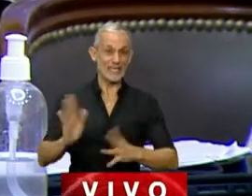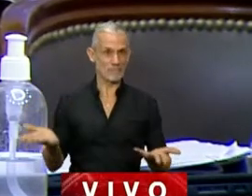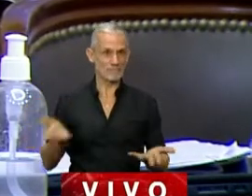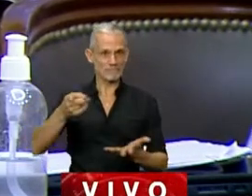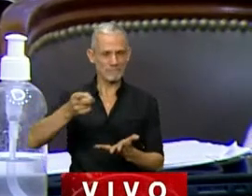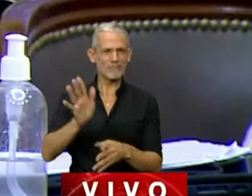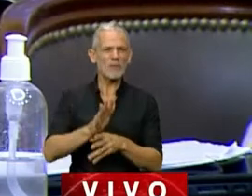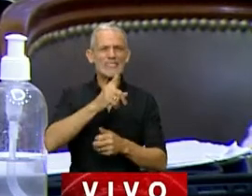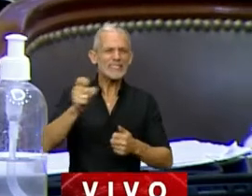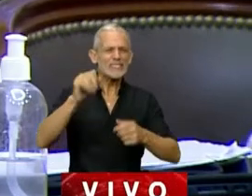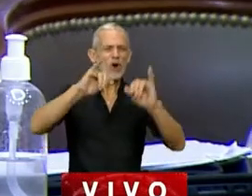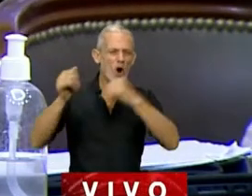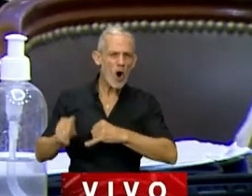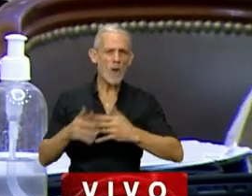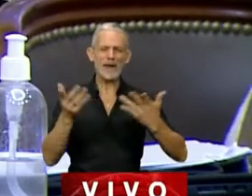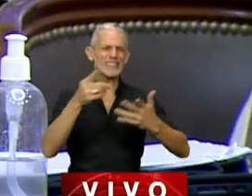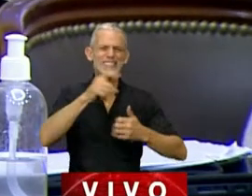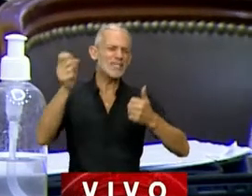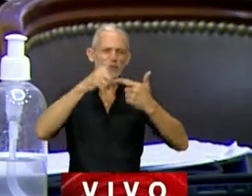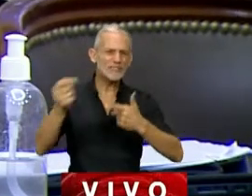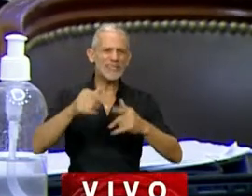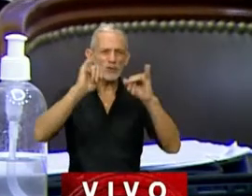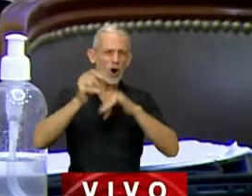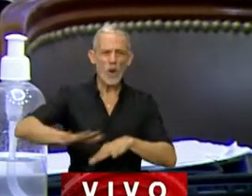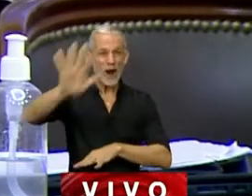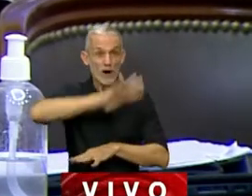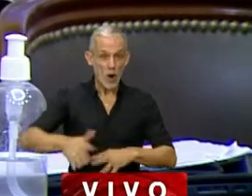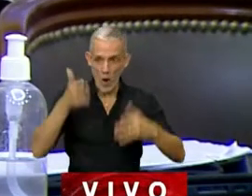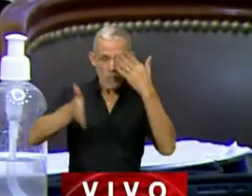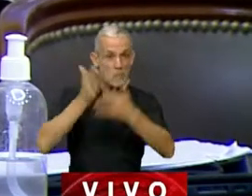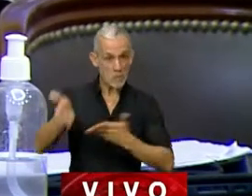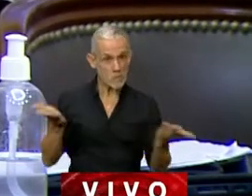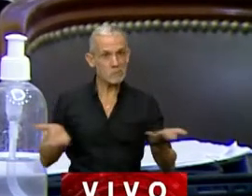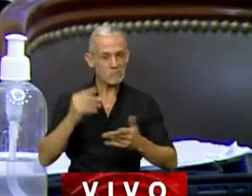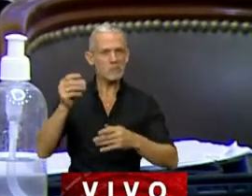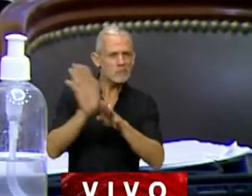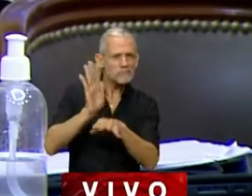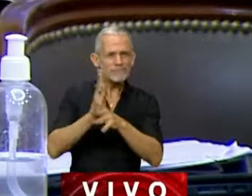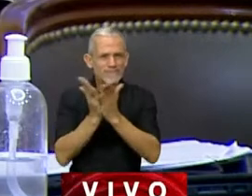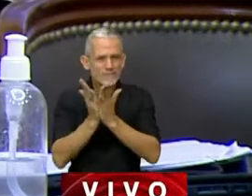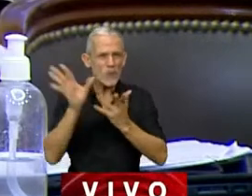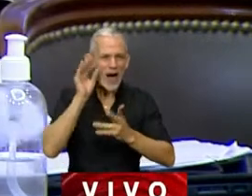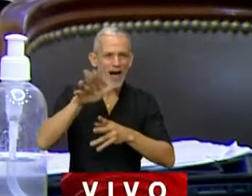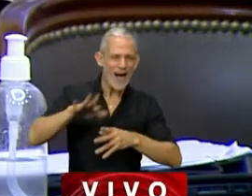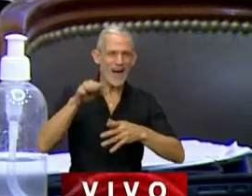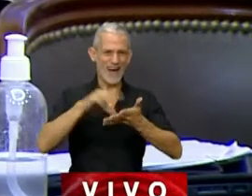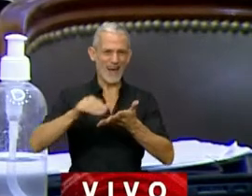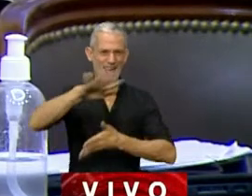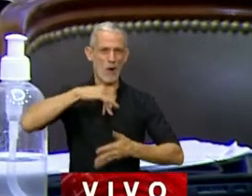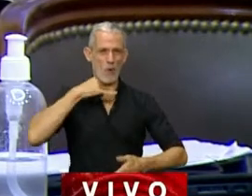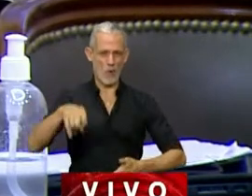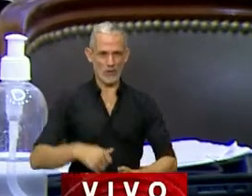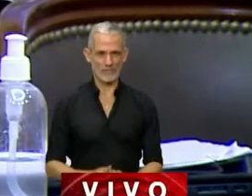Ello permite que cientos de jóvenes de toda la región se formen, produzcan y organizen como sector de realización audiovisual en las tierras jujeñas.